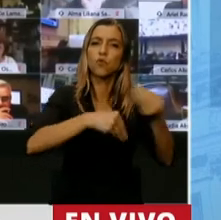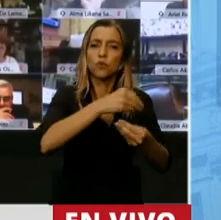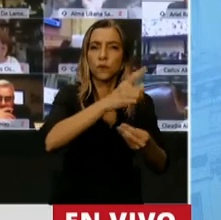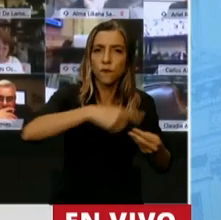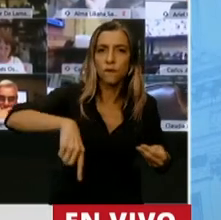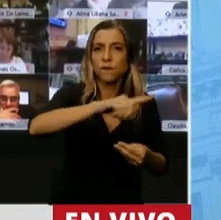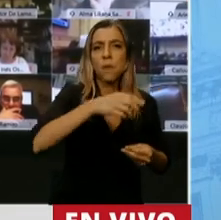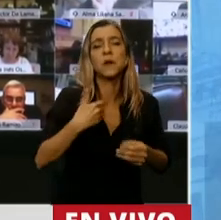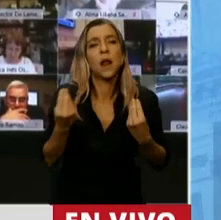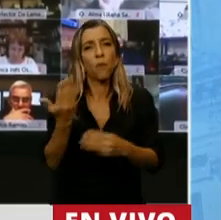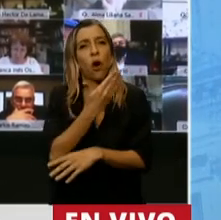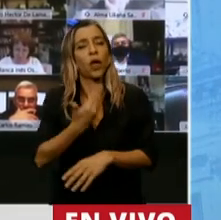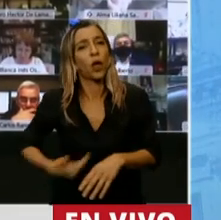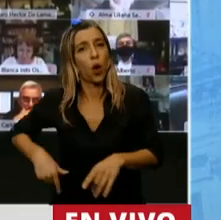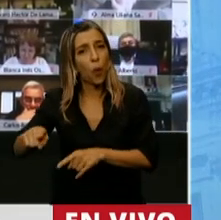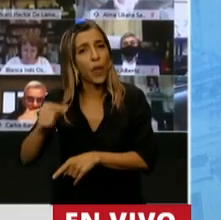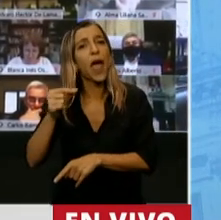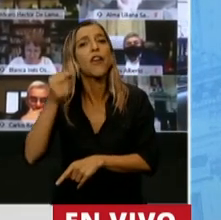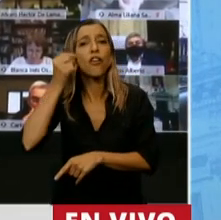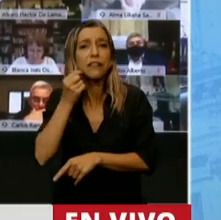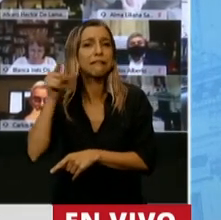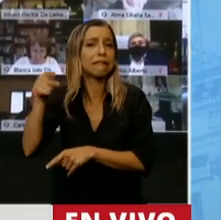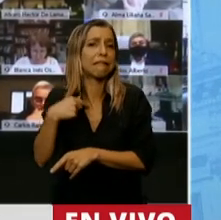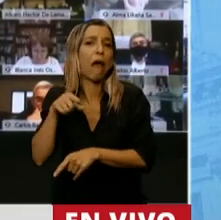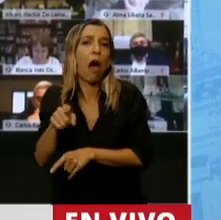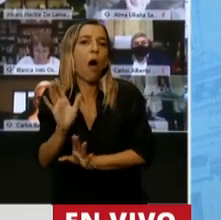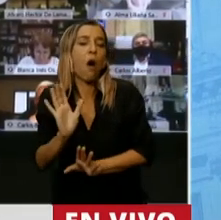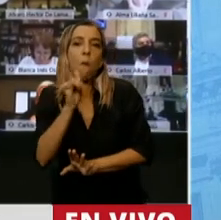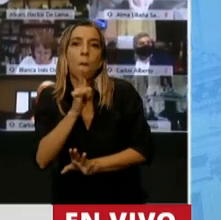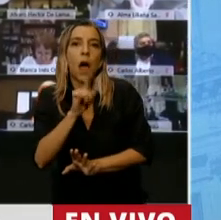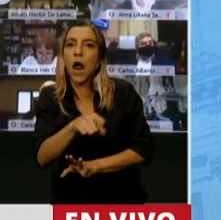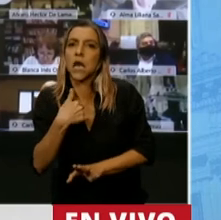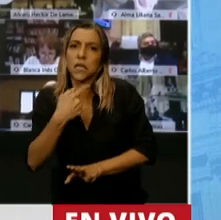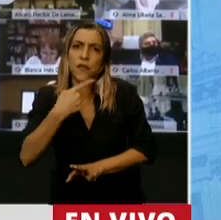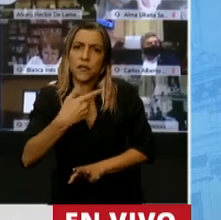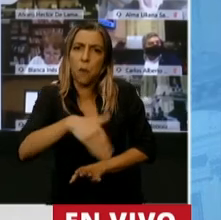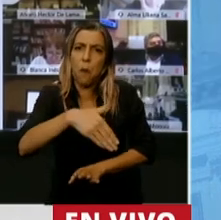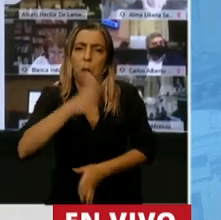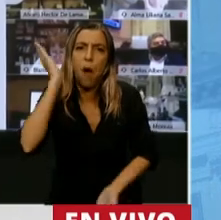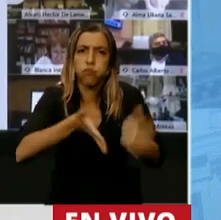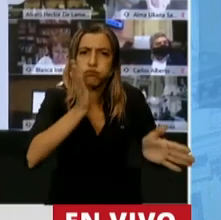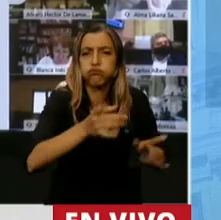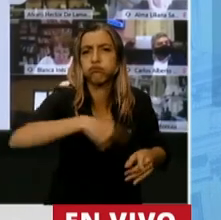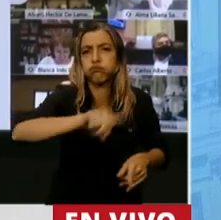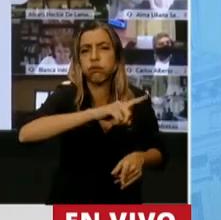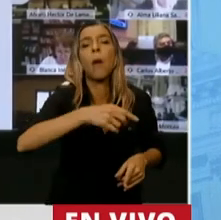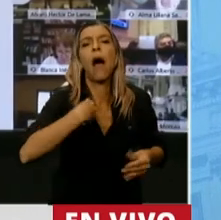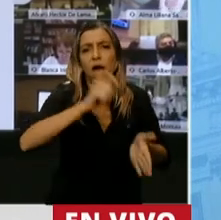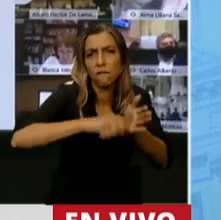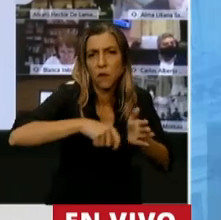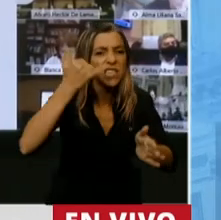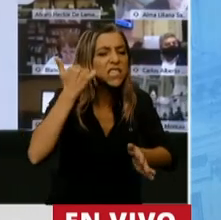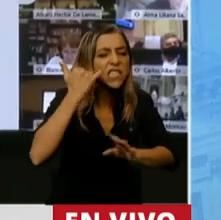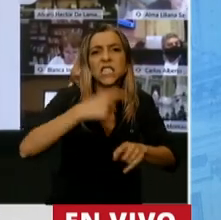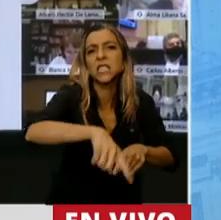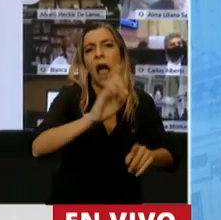mientras el gobierno de Kicillof amenaza constantemente con la represión, los extorsiona para que firmen ahora, inclusive